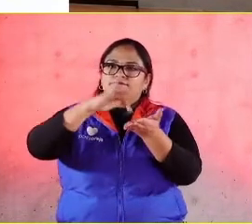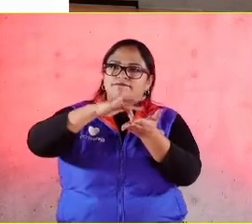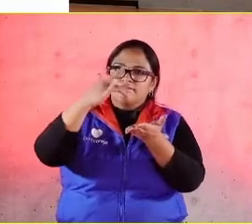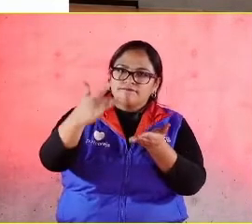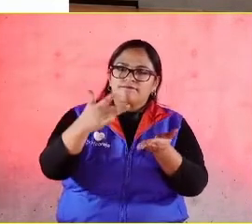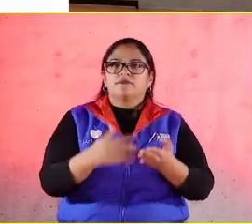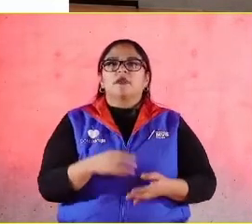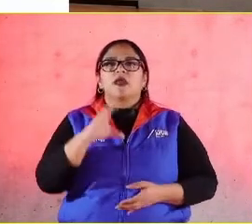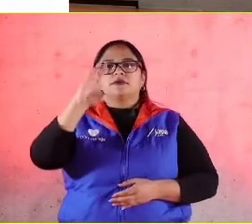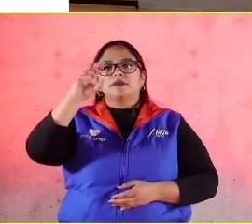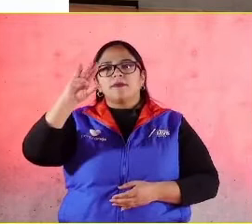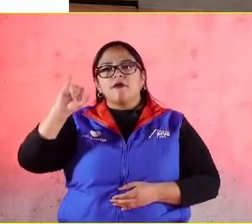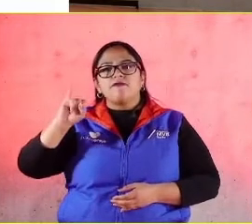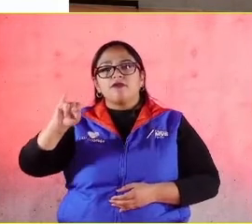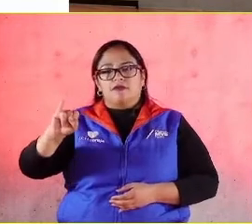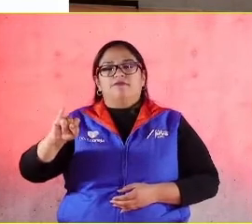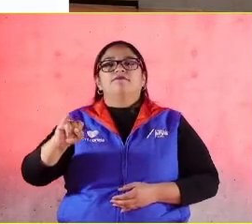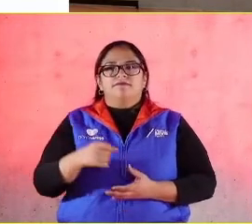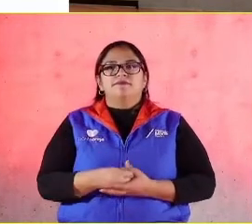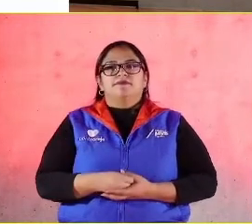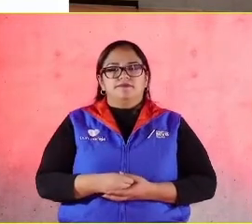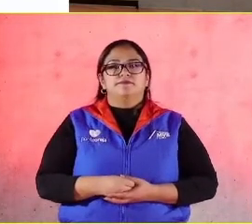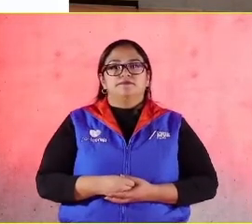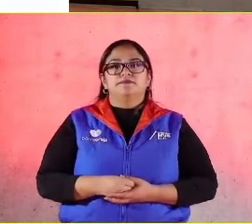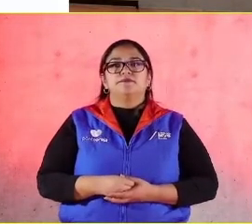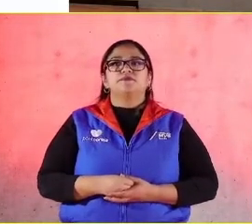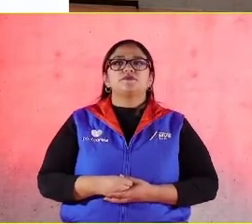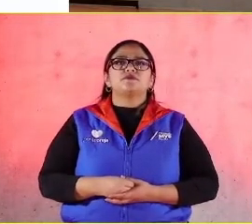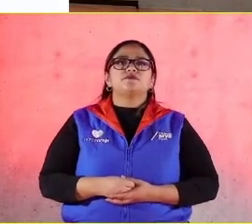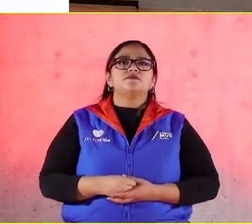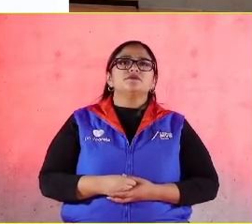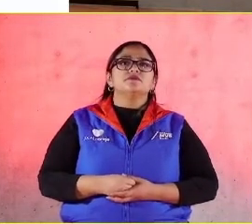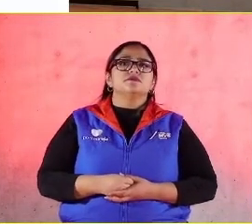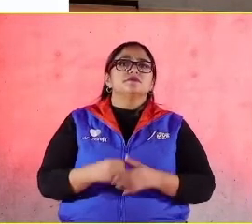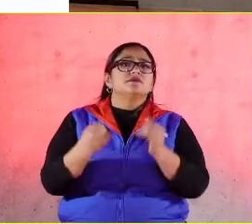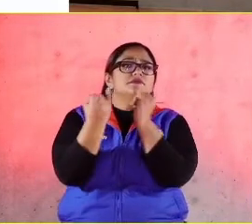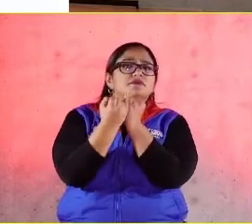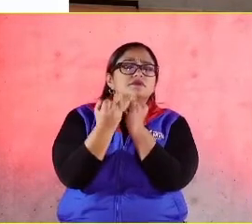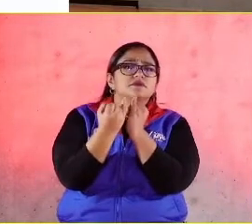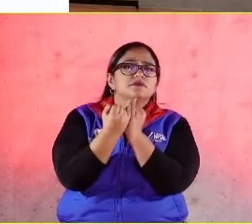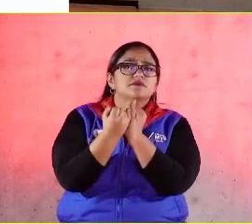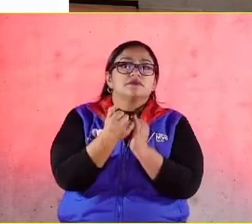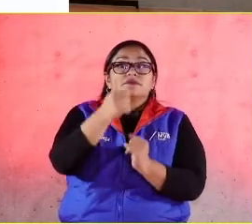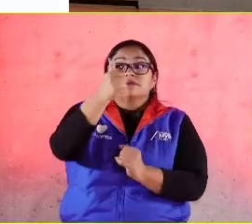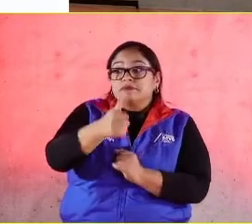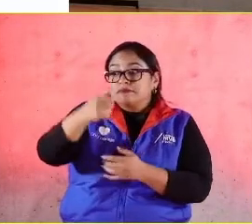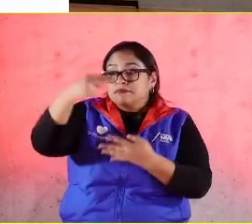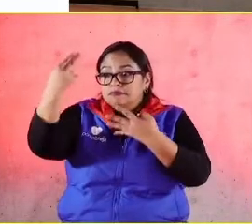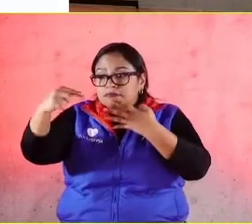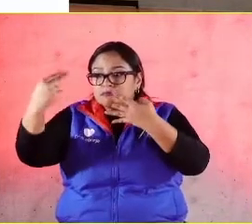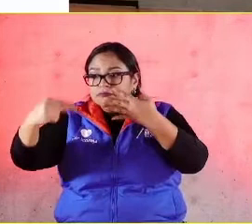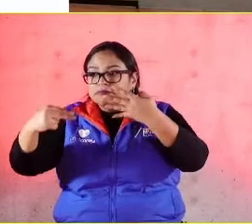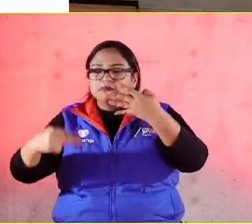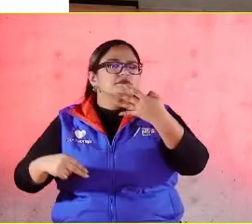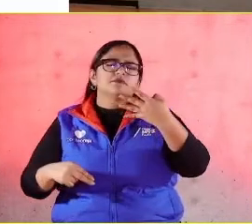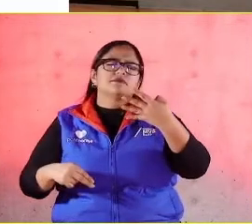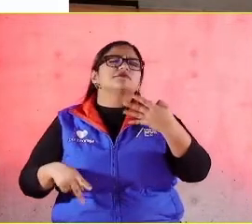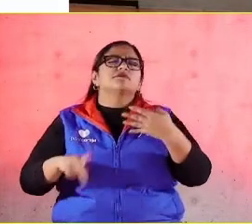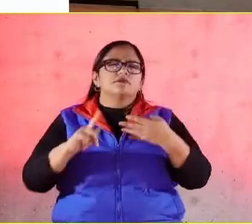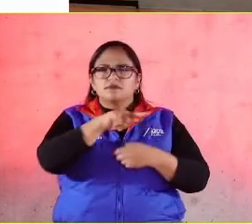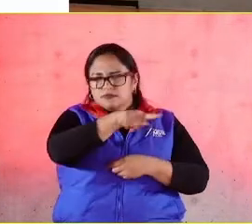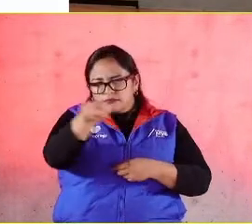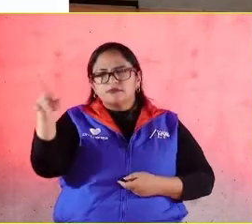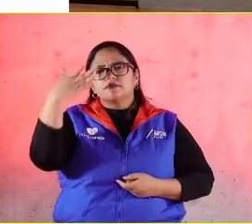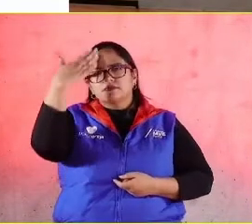de CEMEFI que lo ha hecho posible. No voy a decir a cada quien por su nombre, pero saben todos